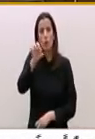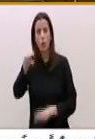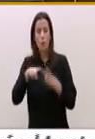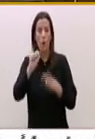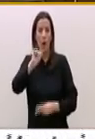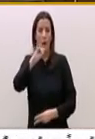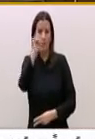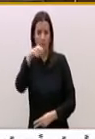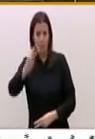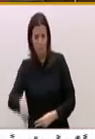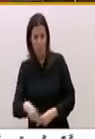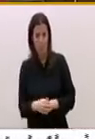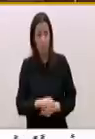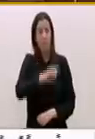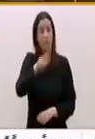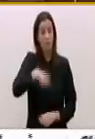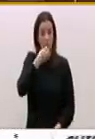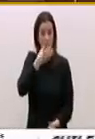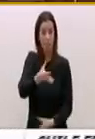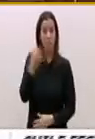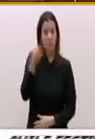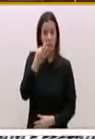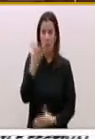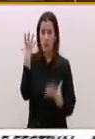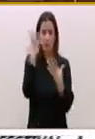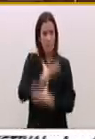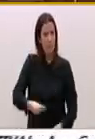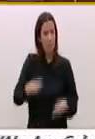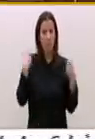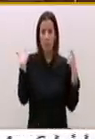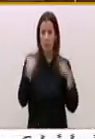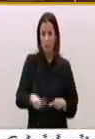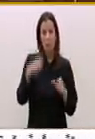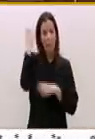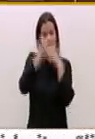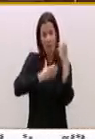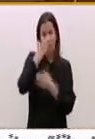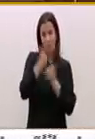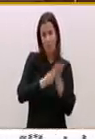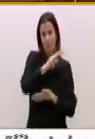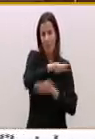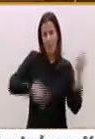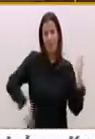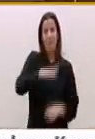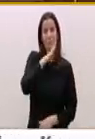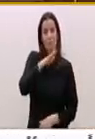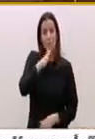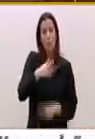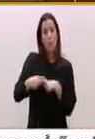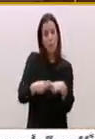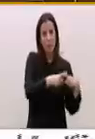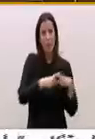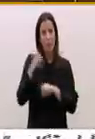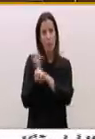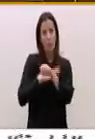trasladarle también, señor Rajoy, la enorme decepción del sector agroganadero gallego por la distribución de los fondos de la PAC. Un dato,